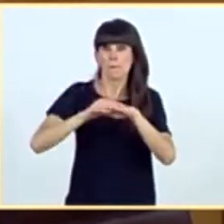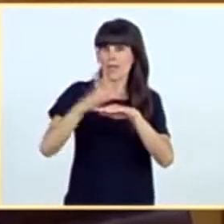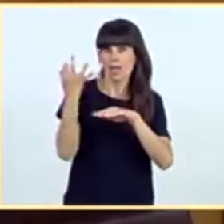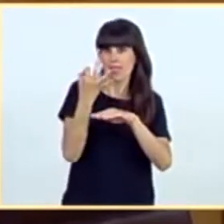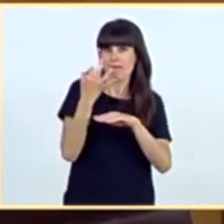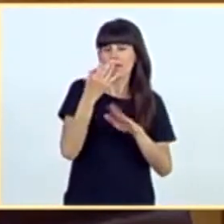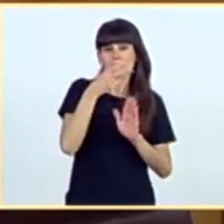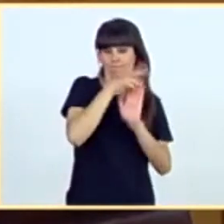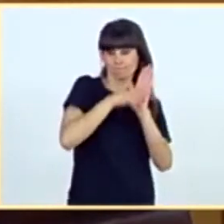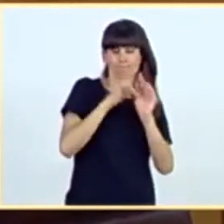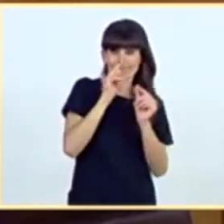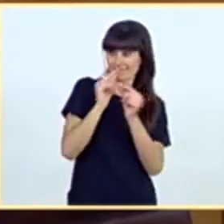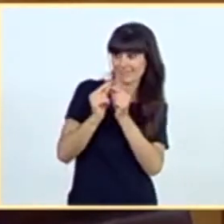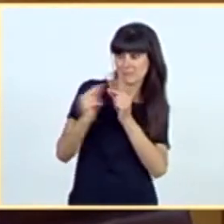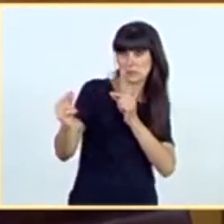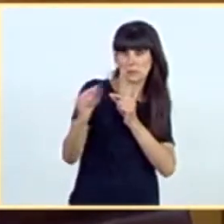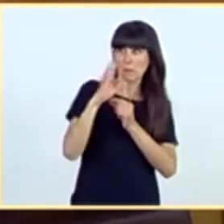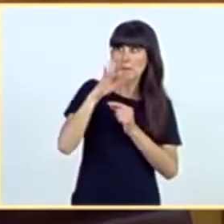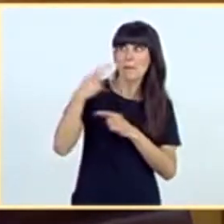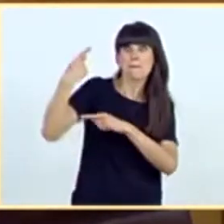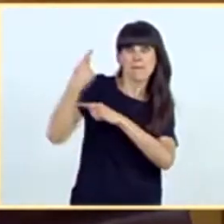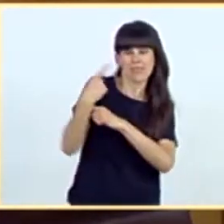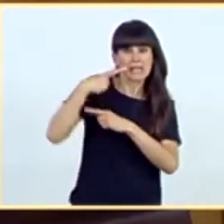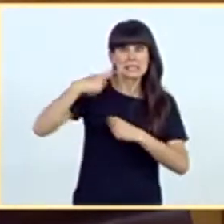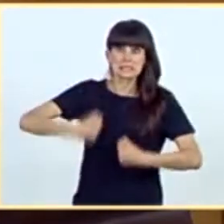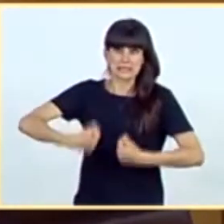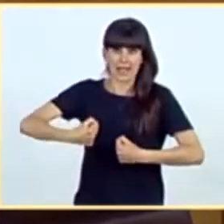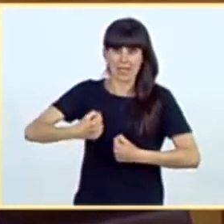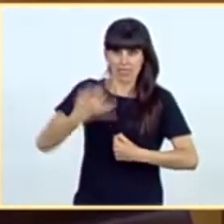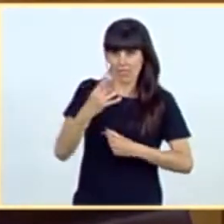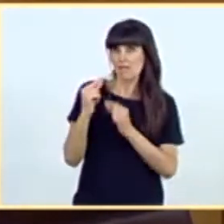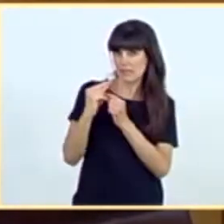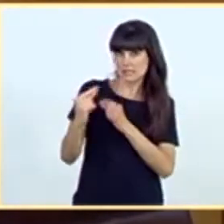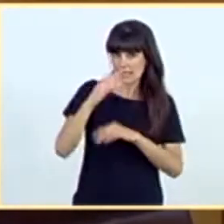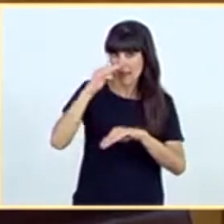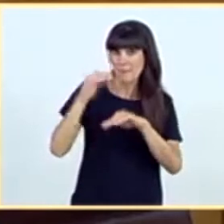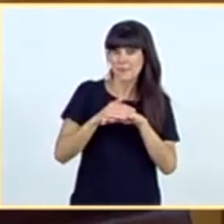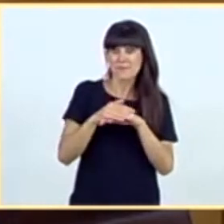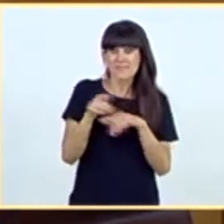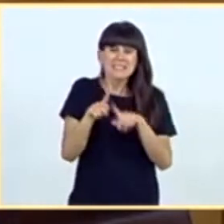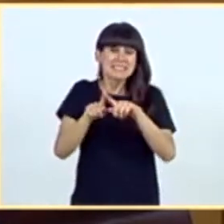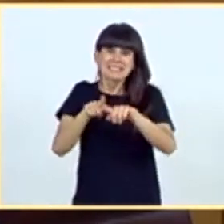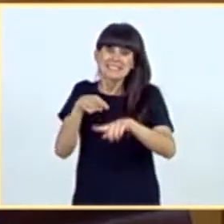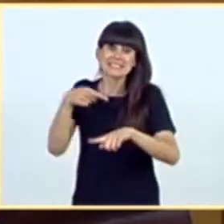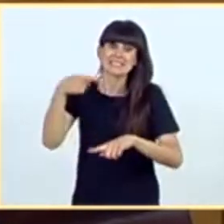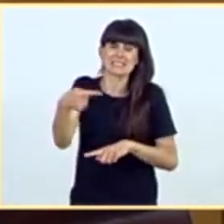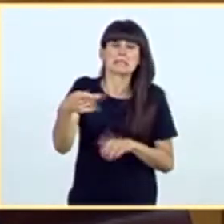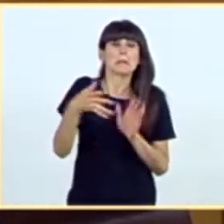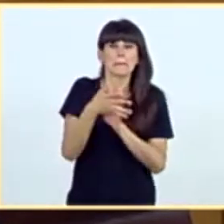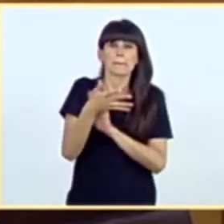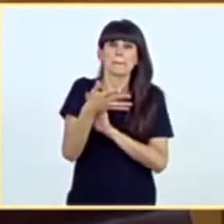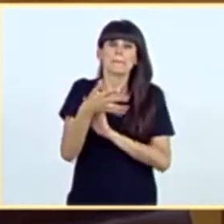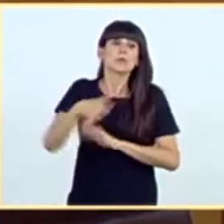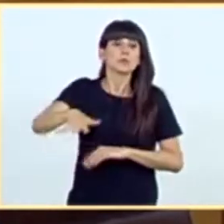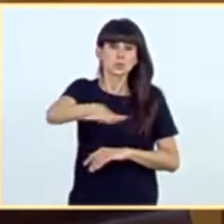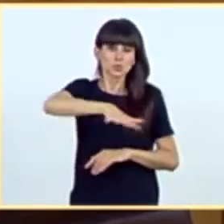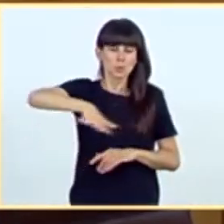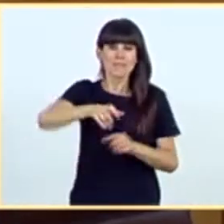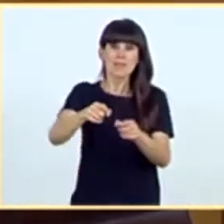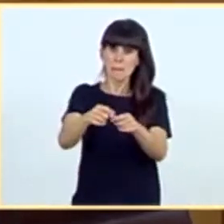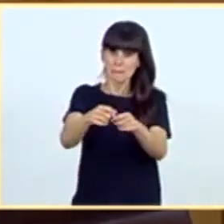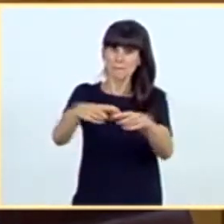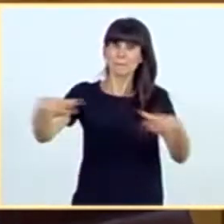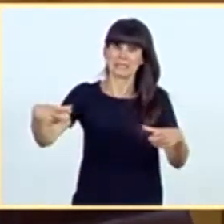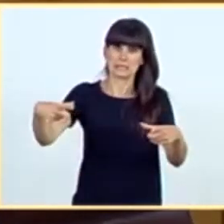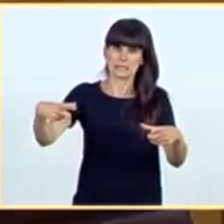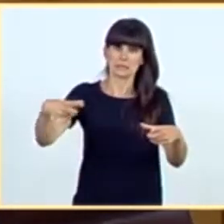requerimientos de las autoridades sanitarias en materia de distancia de seguridad. A tales efectos, la ampliación de la superficie ocupada